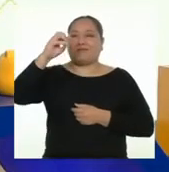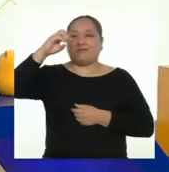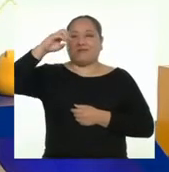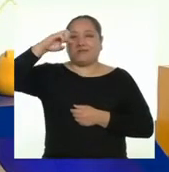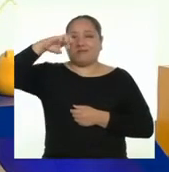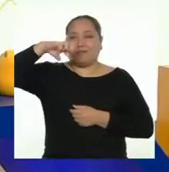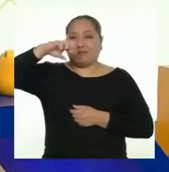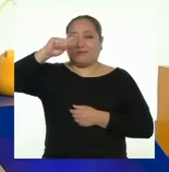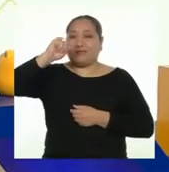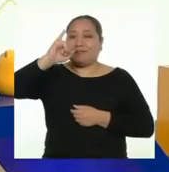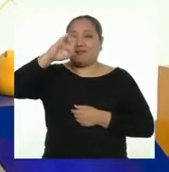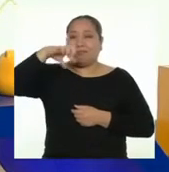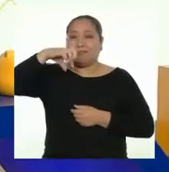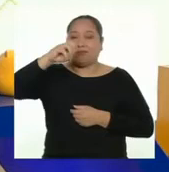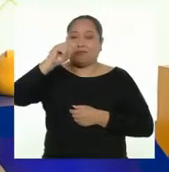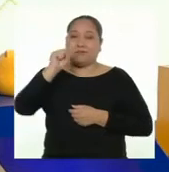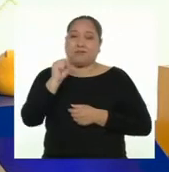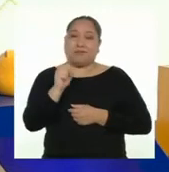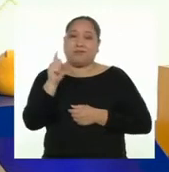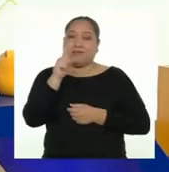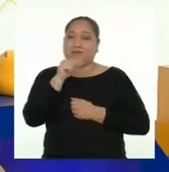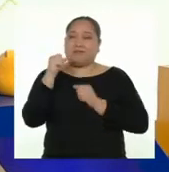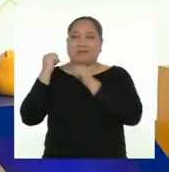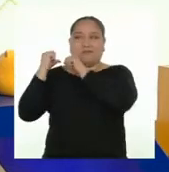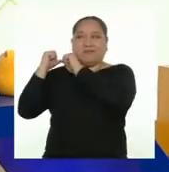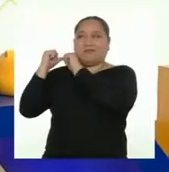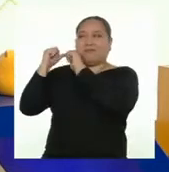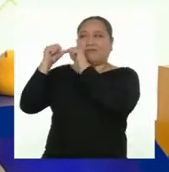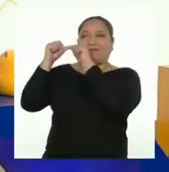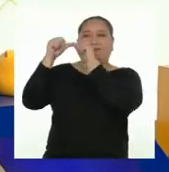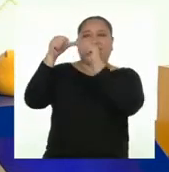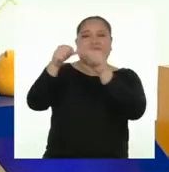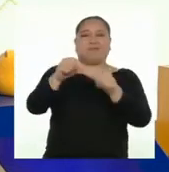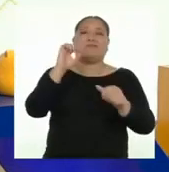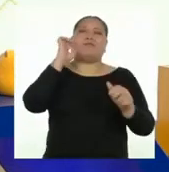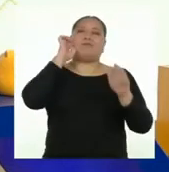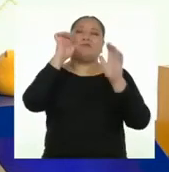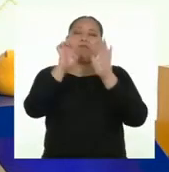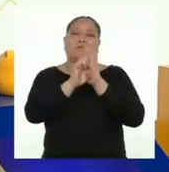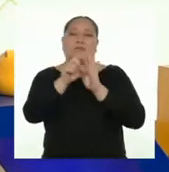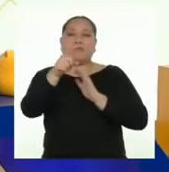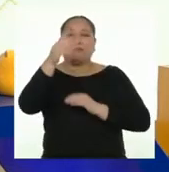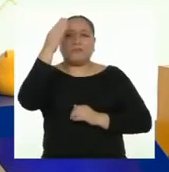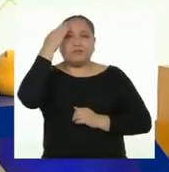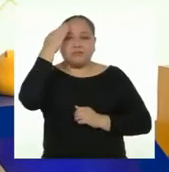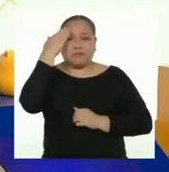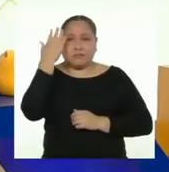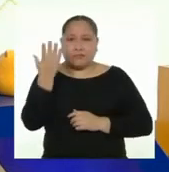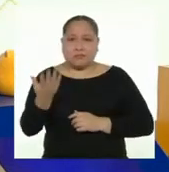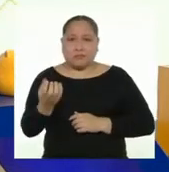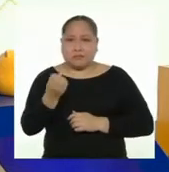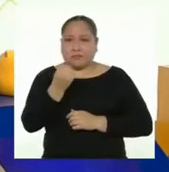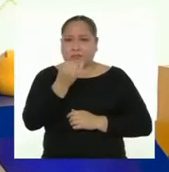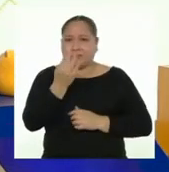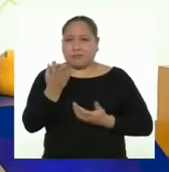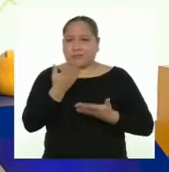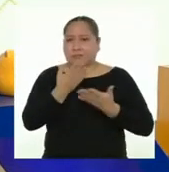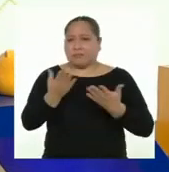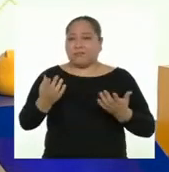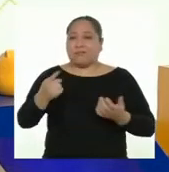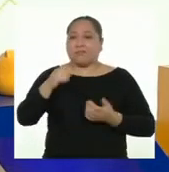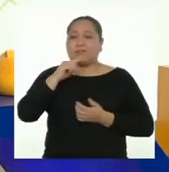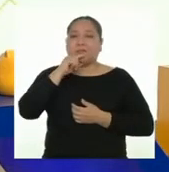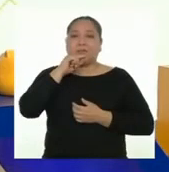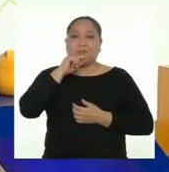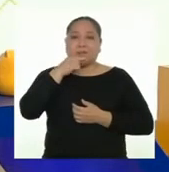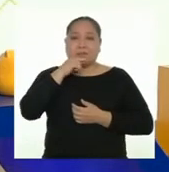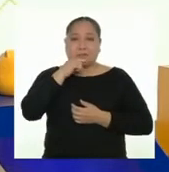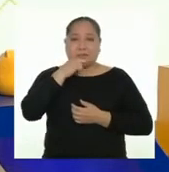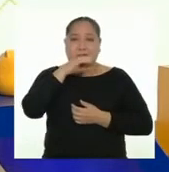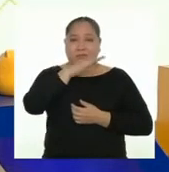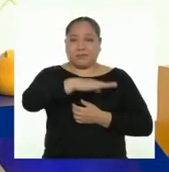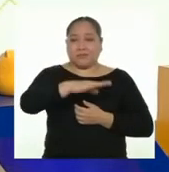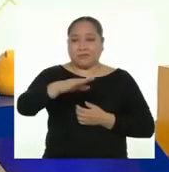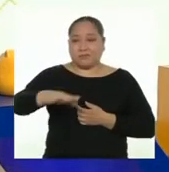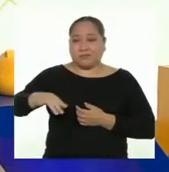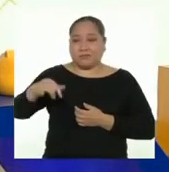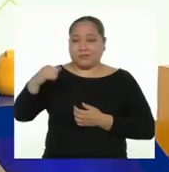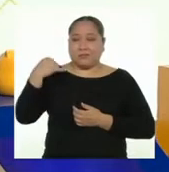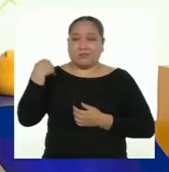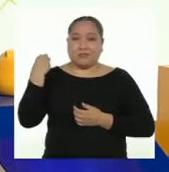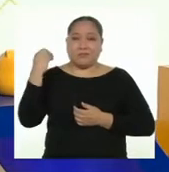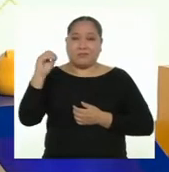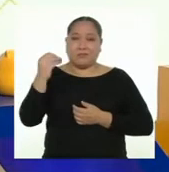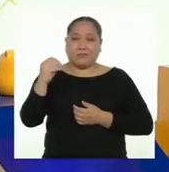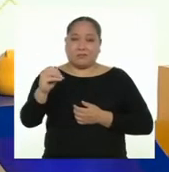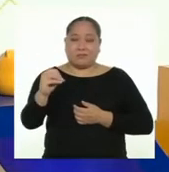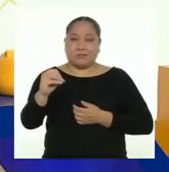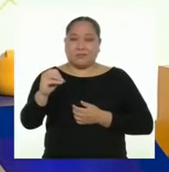Y lamentablemente, eso no ha dejado de suceder. Por ejemplo, ¿sabían que aún existen situaciones donde las niñas, adolescentes y mujeres